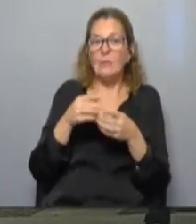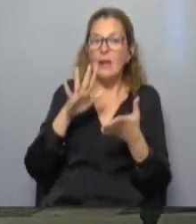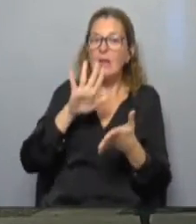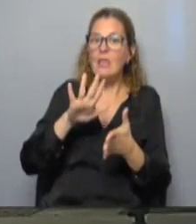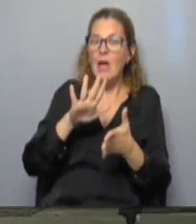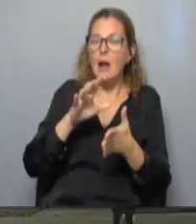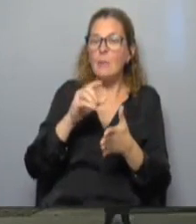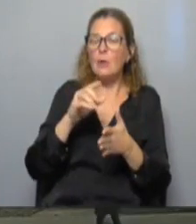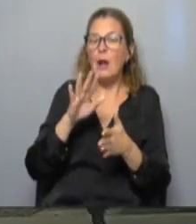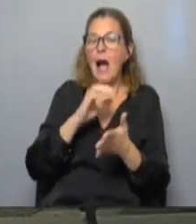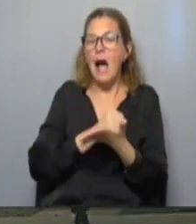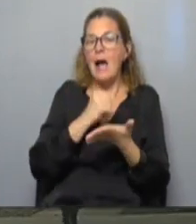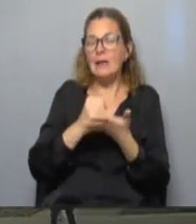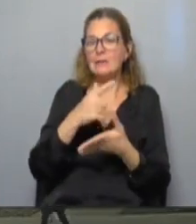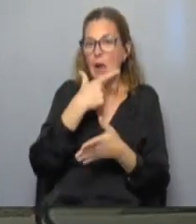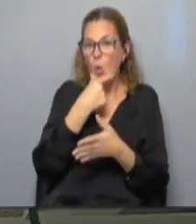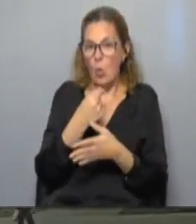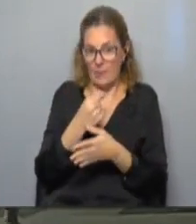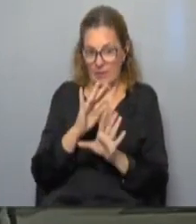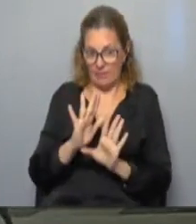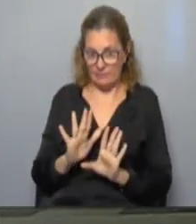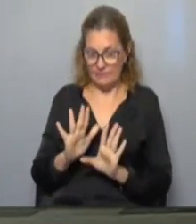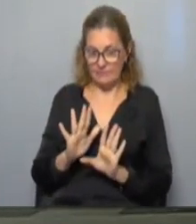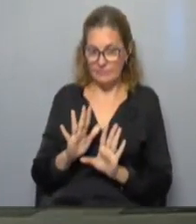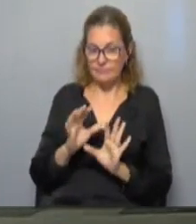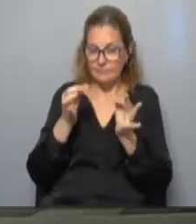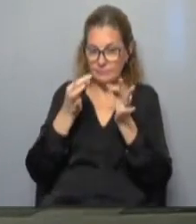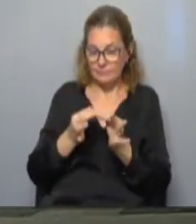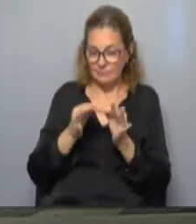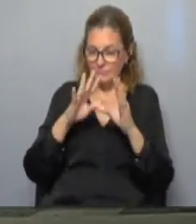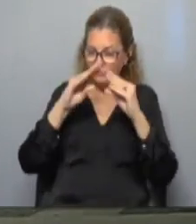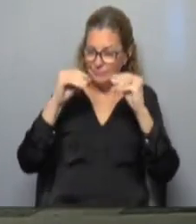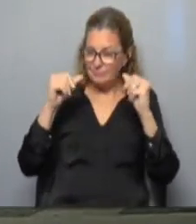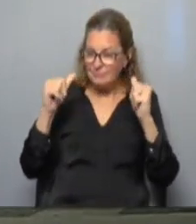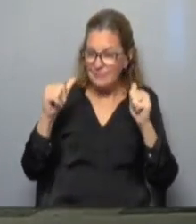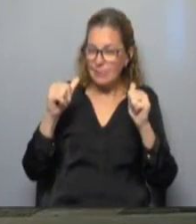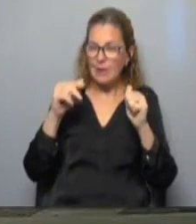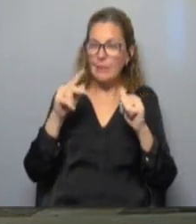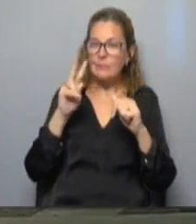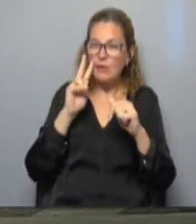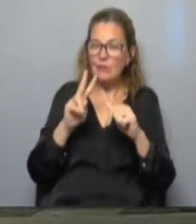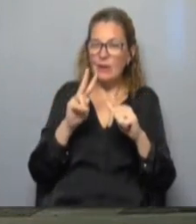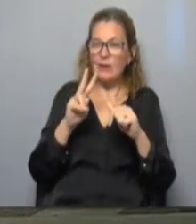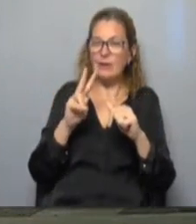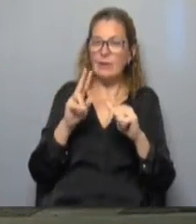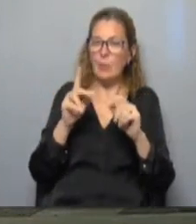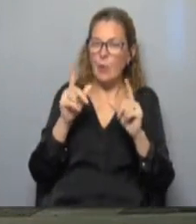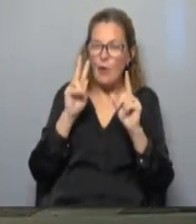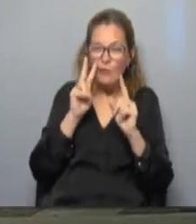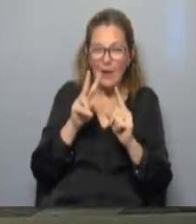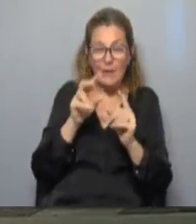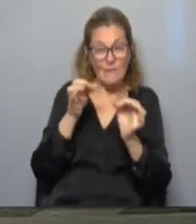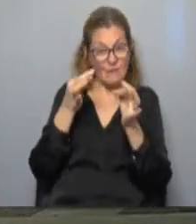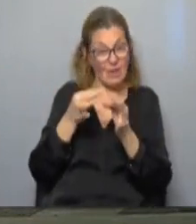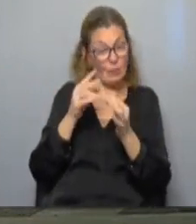quedar por lo menos hasta el jueves. Justamente, la niebla y la neblina, advierte Inumet, reducen la